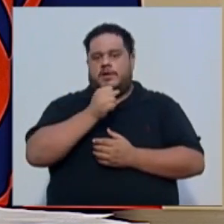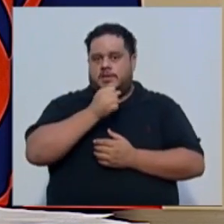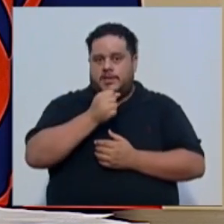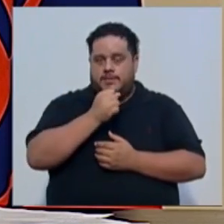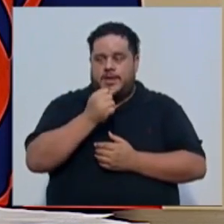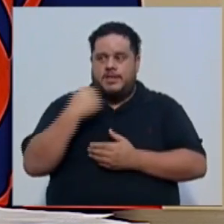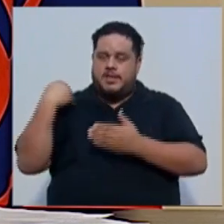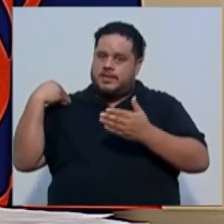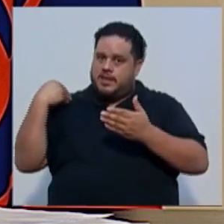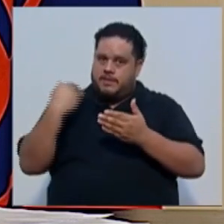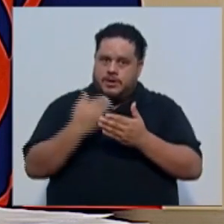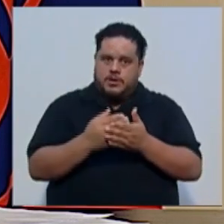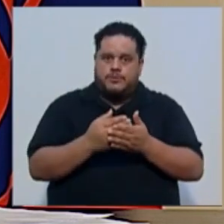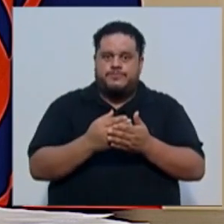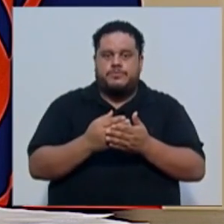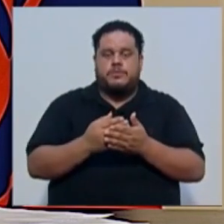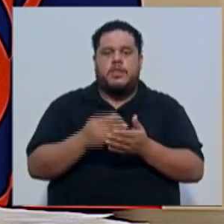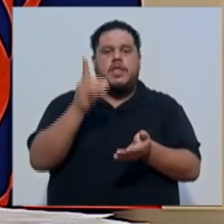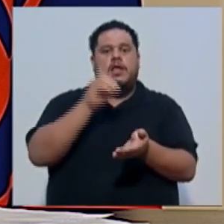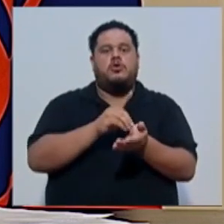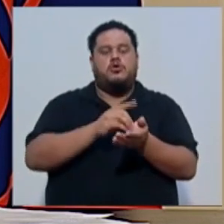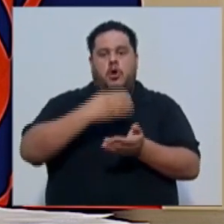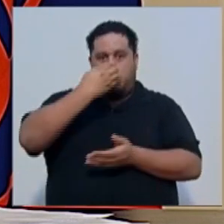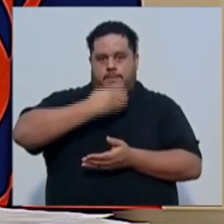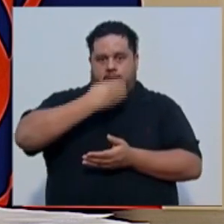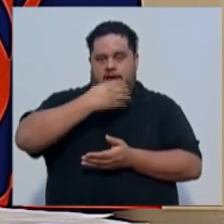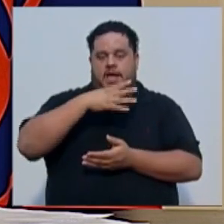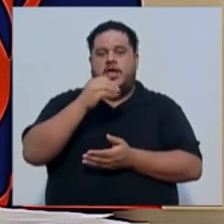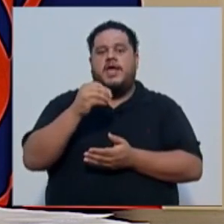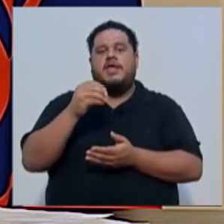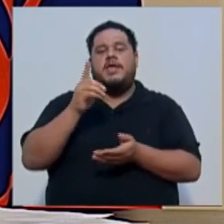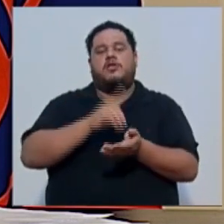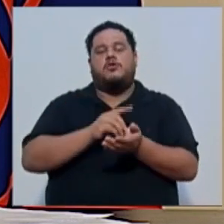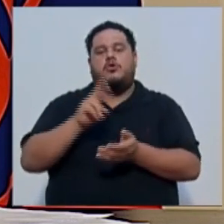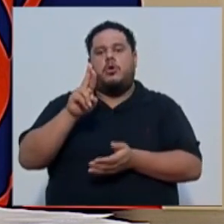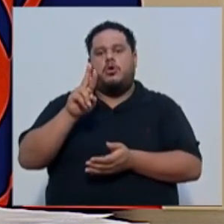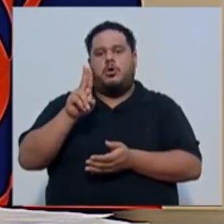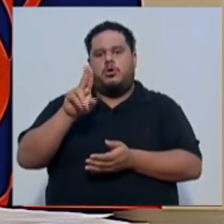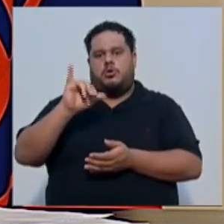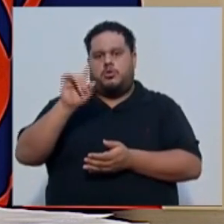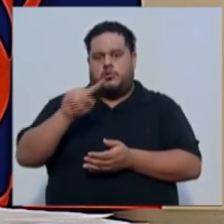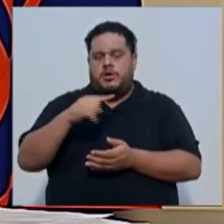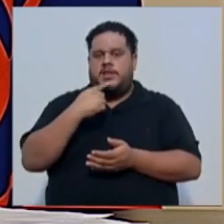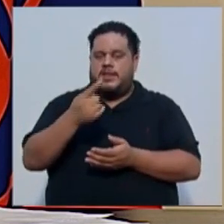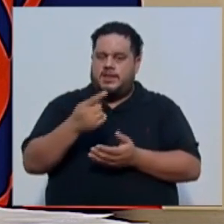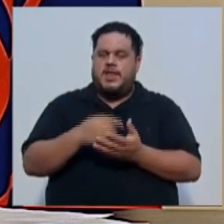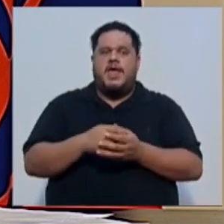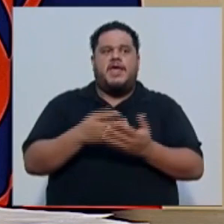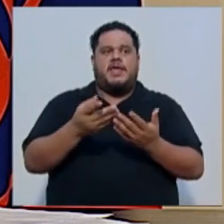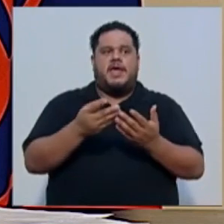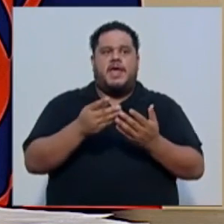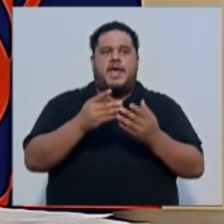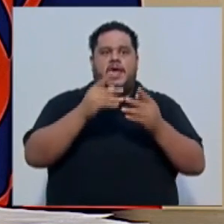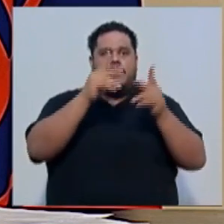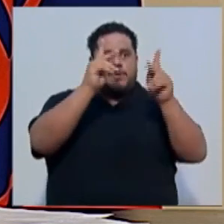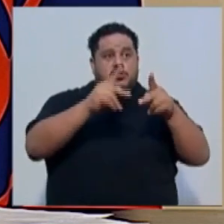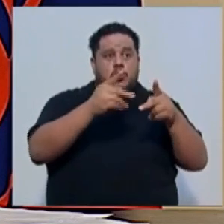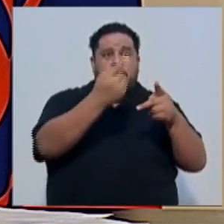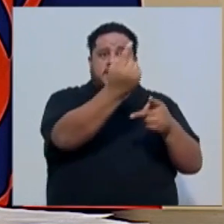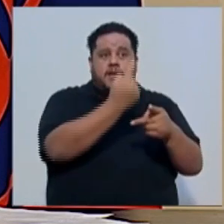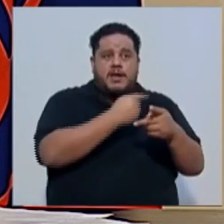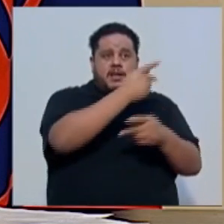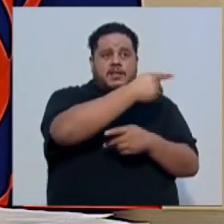venido dando, el doctor Macaya y el doctor Ruiz les cuentan que se están trasladando pacientes de Punta Arenas, de Guanacaste,